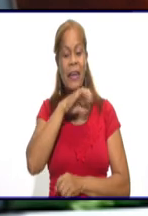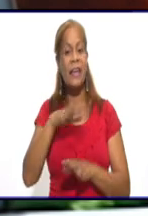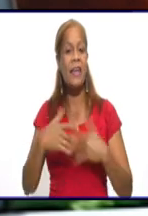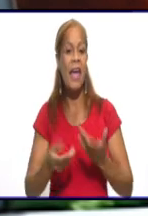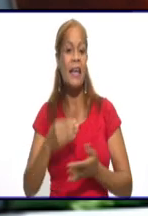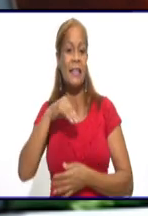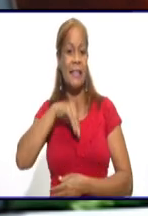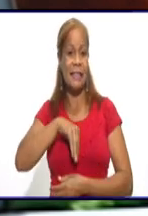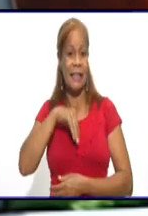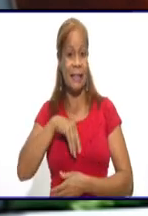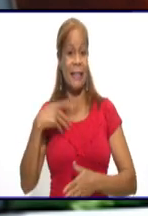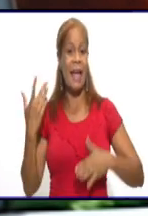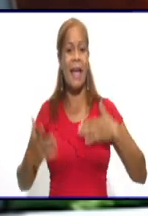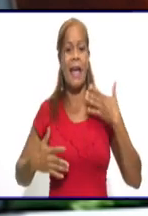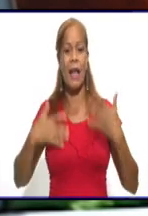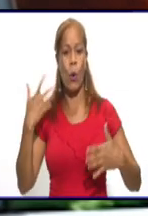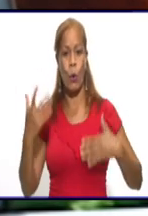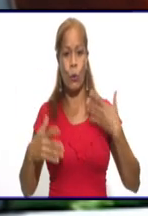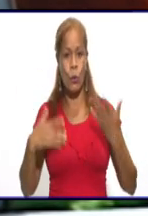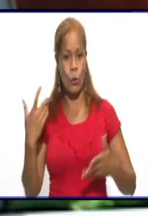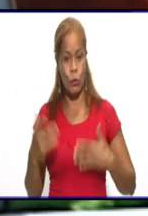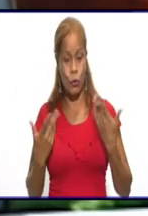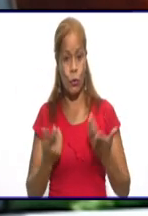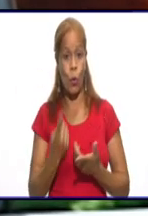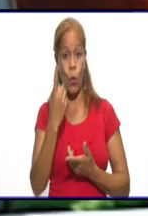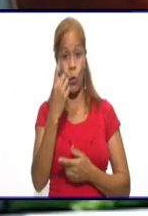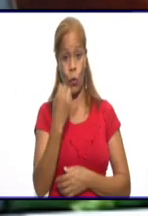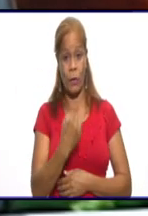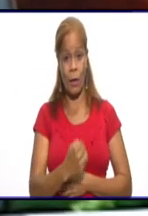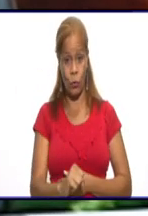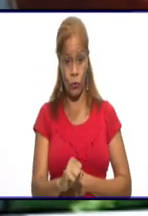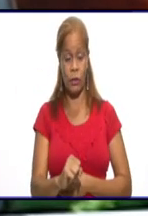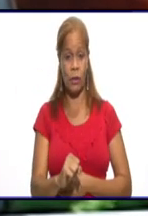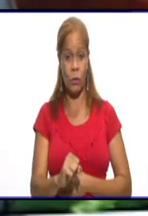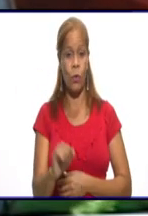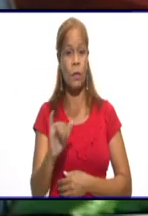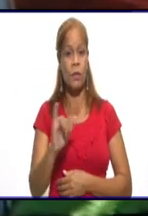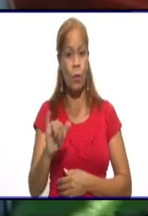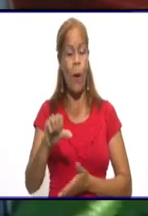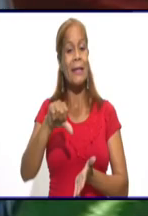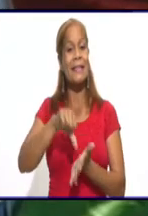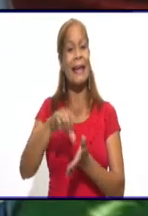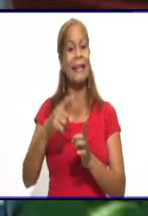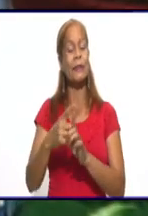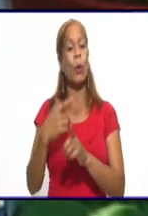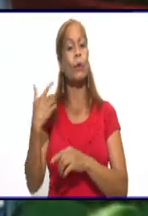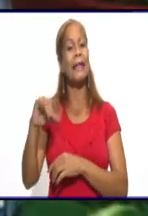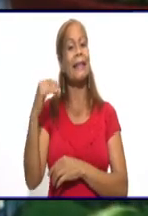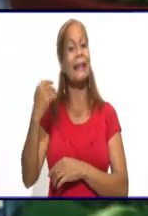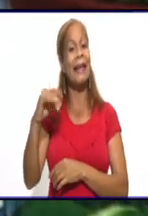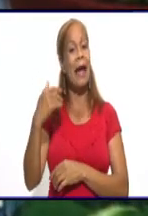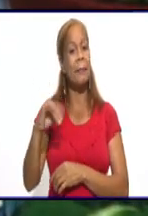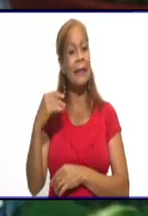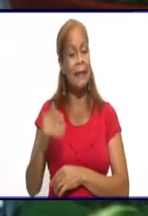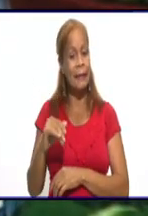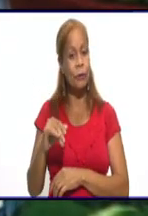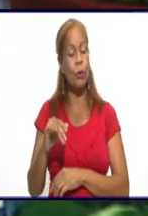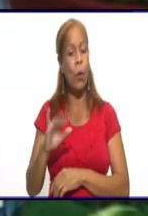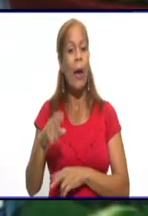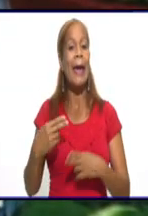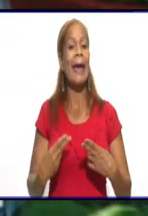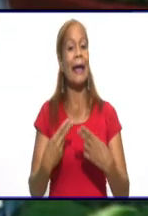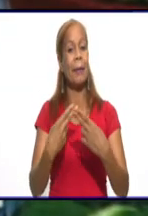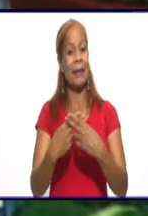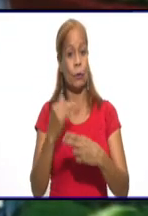orgullo de que uno de sus hijos partirá en los próximos días a un centro de entrenamiento con la posibilidad de representar a este país en eventos